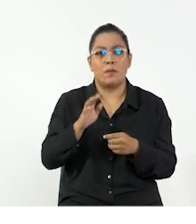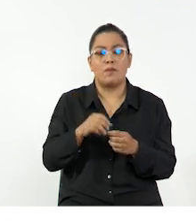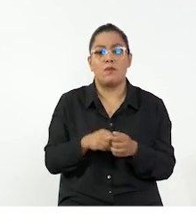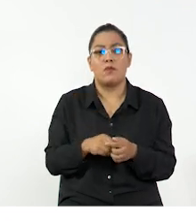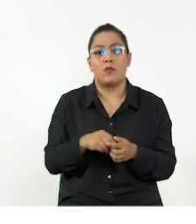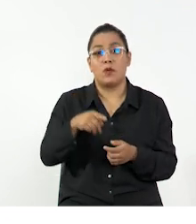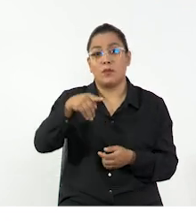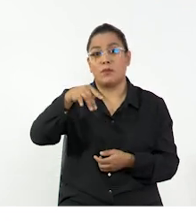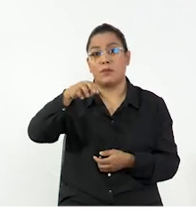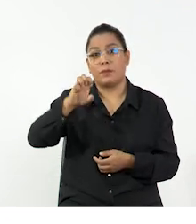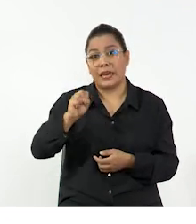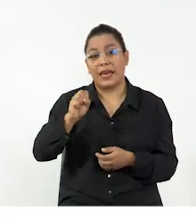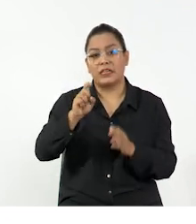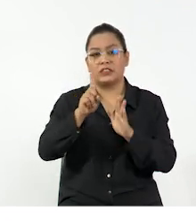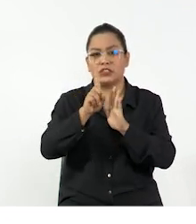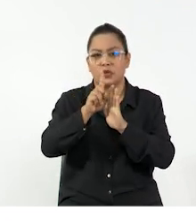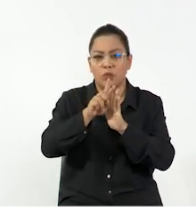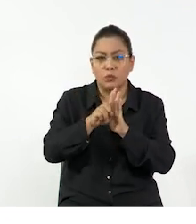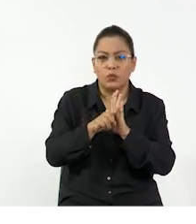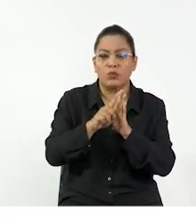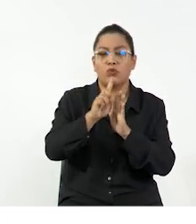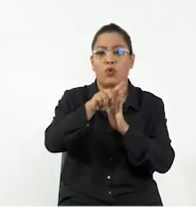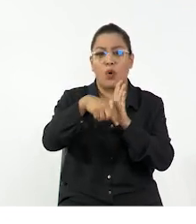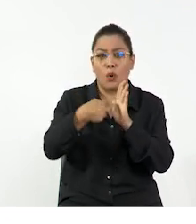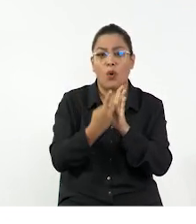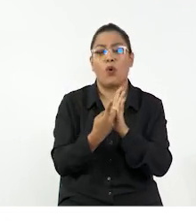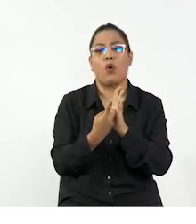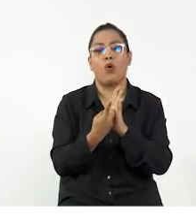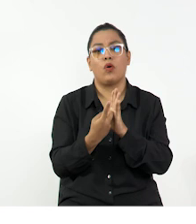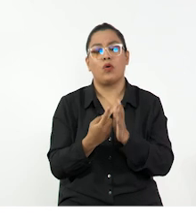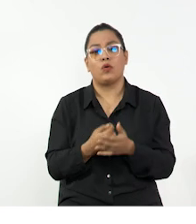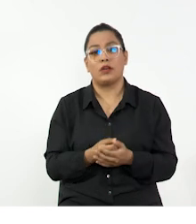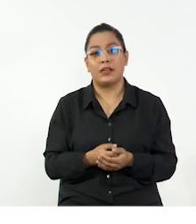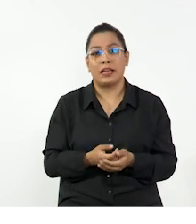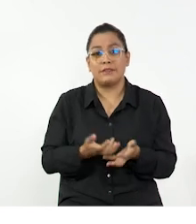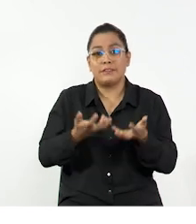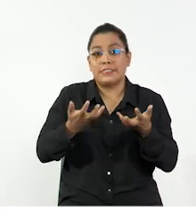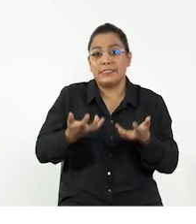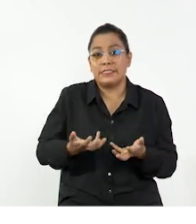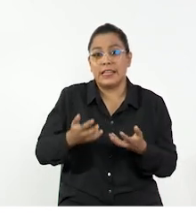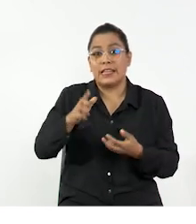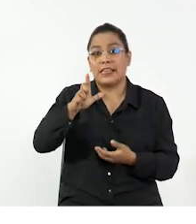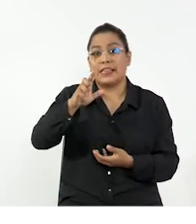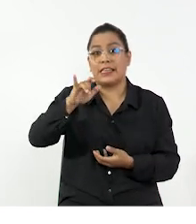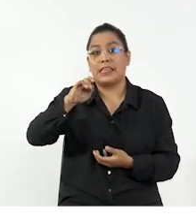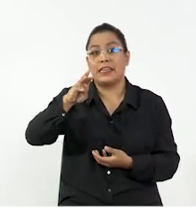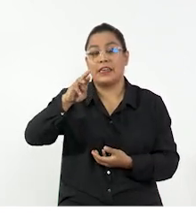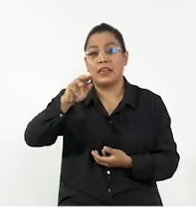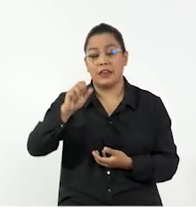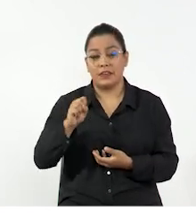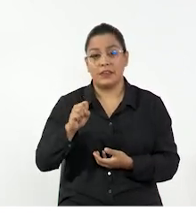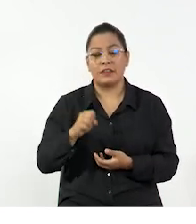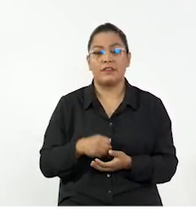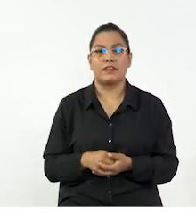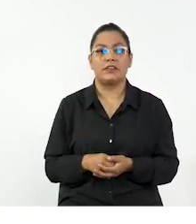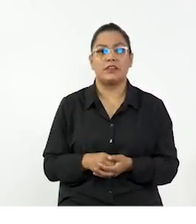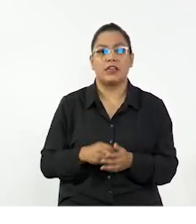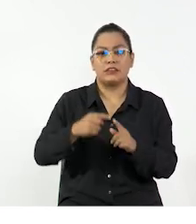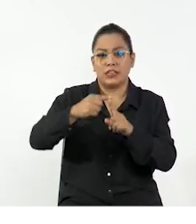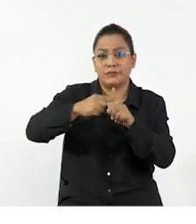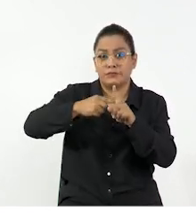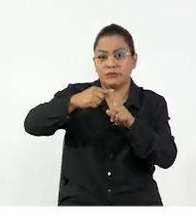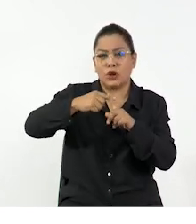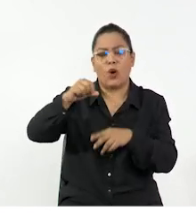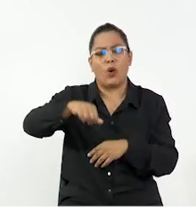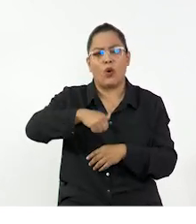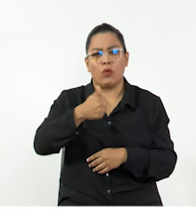tenemos los pies para medir la longitud, los segundos, horas, para medir el tiempo, las libras para medir la masa, Fahrenheit